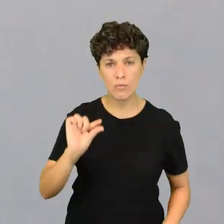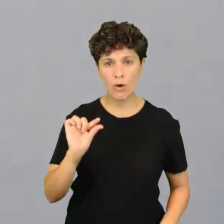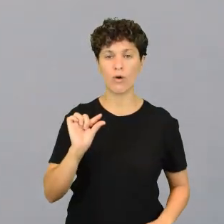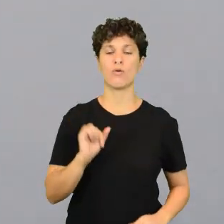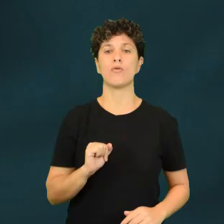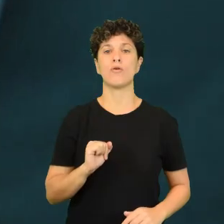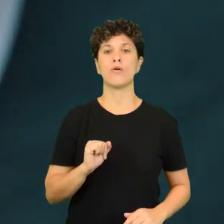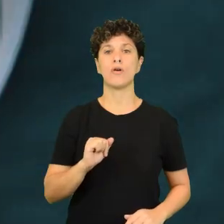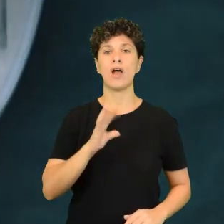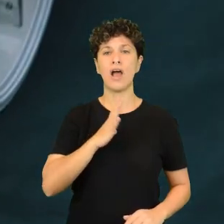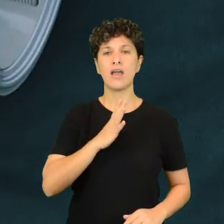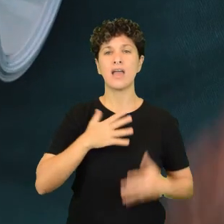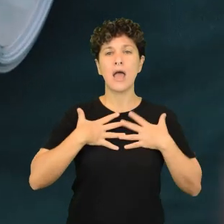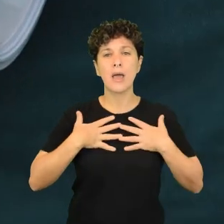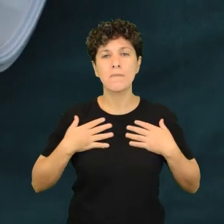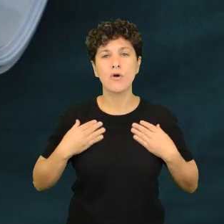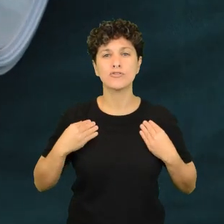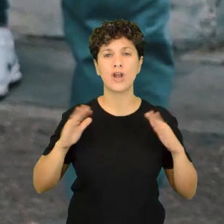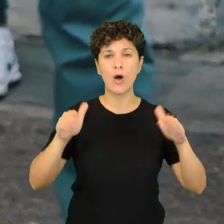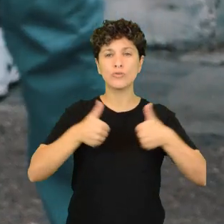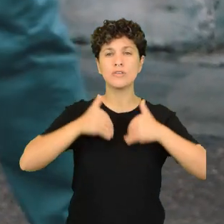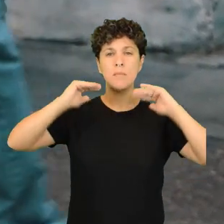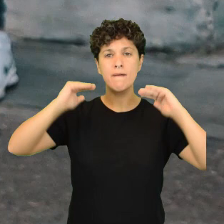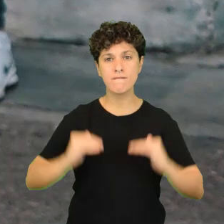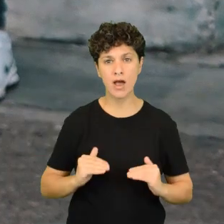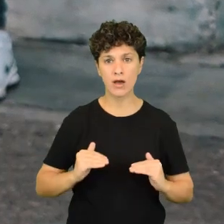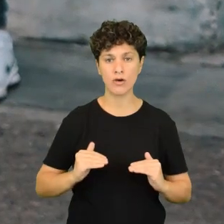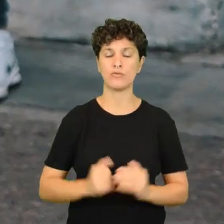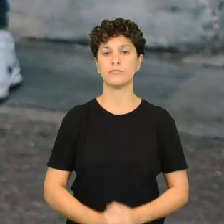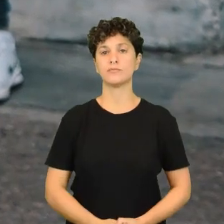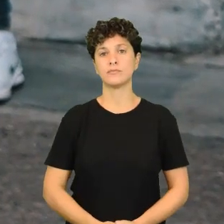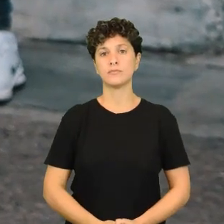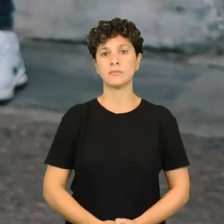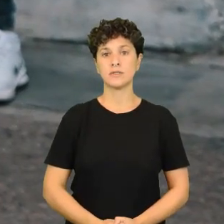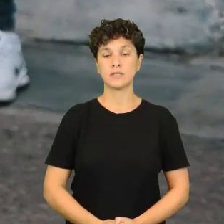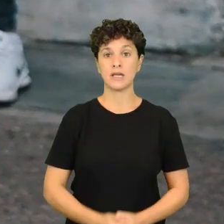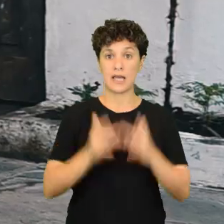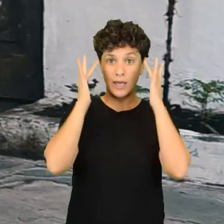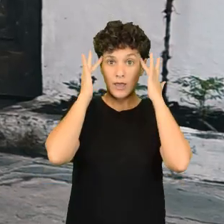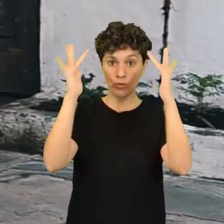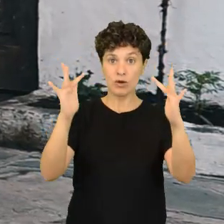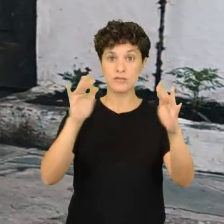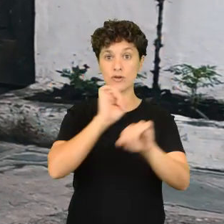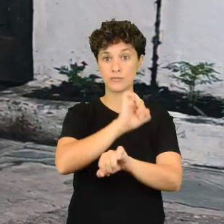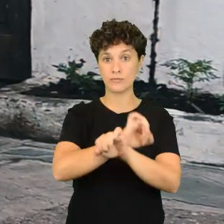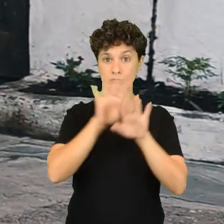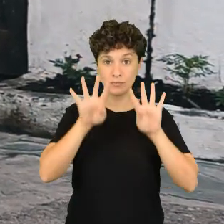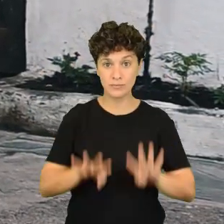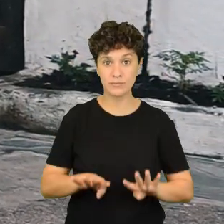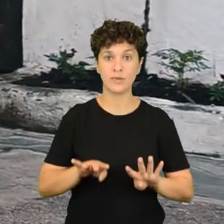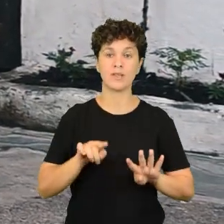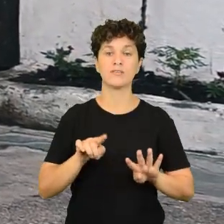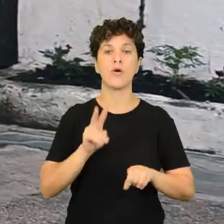carencia emocional, con una autoestima bajísima. Y la educación en contexto de encierro justamente tiene que